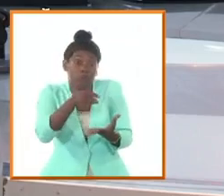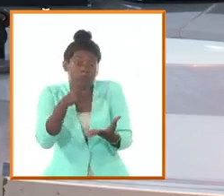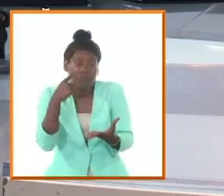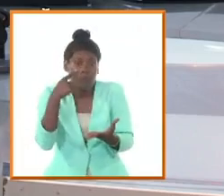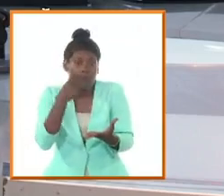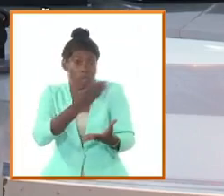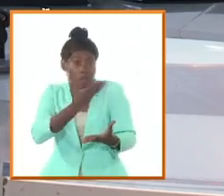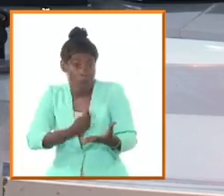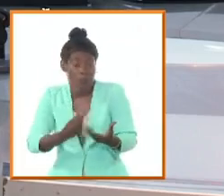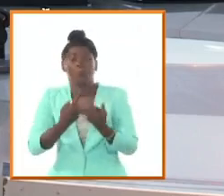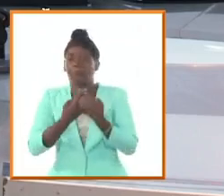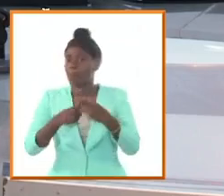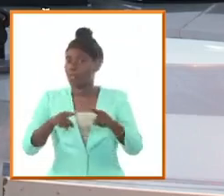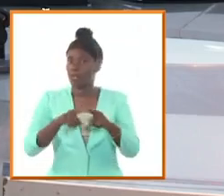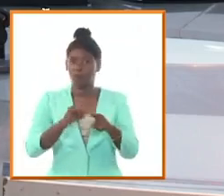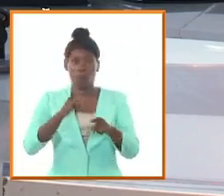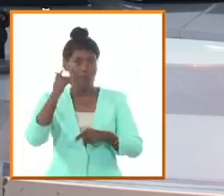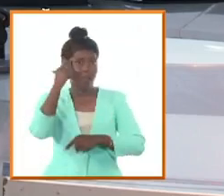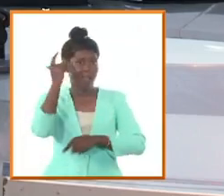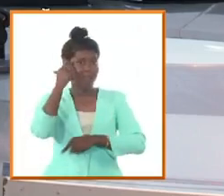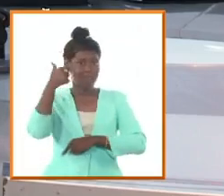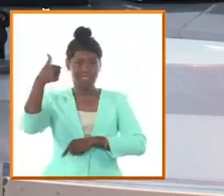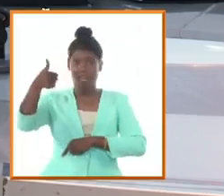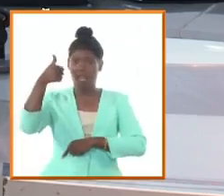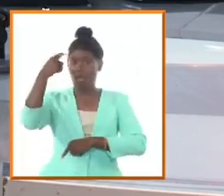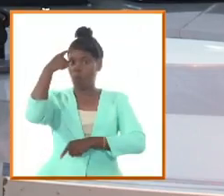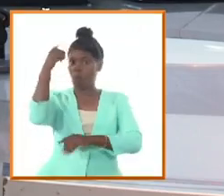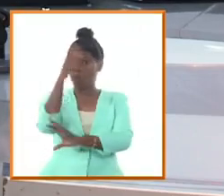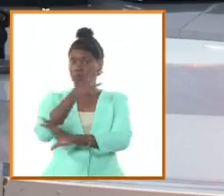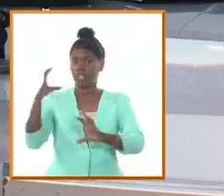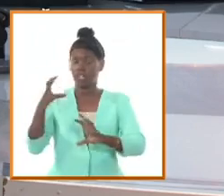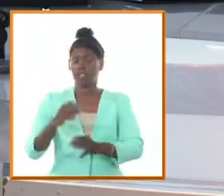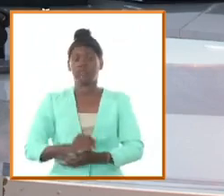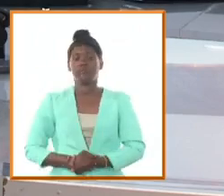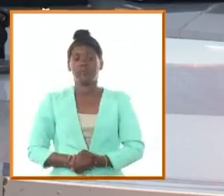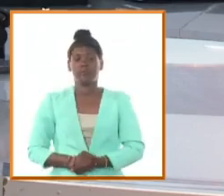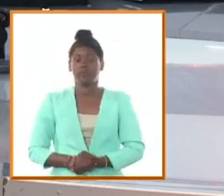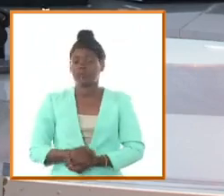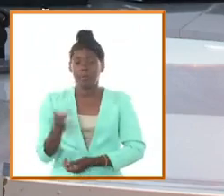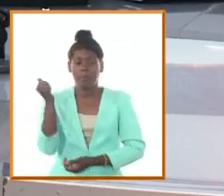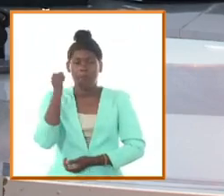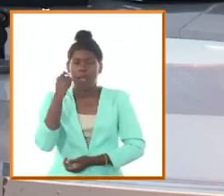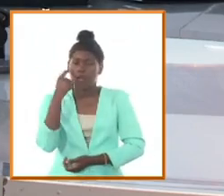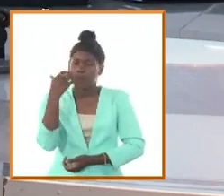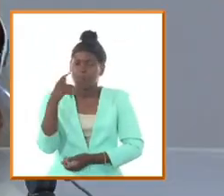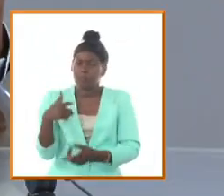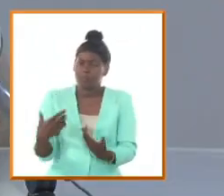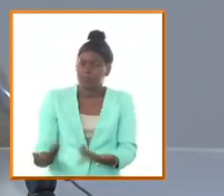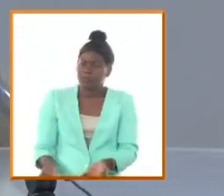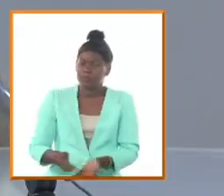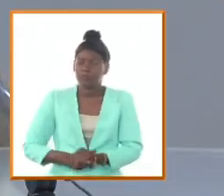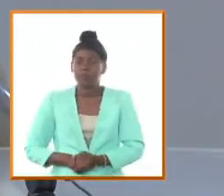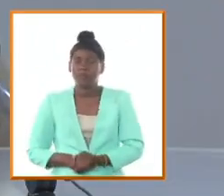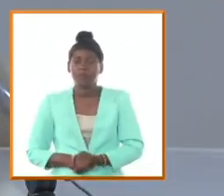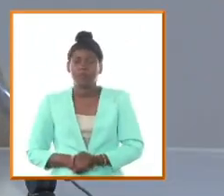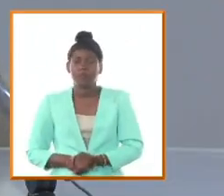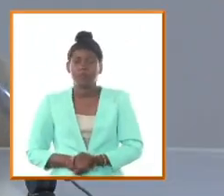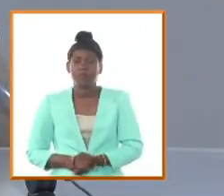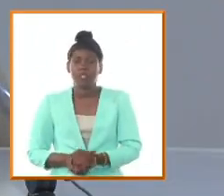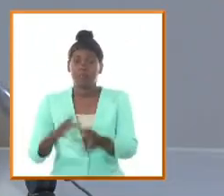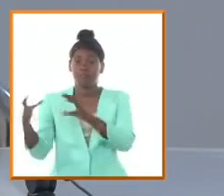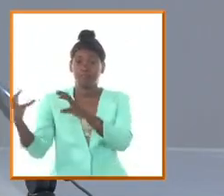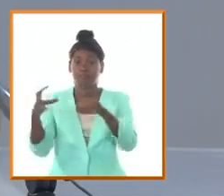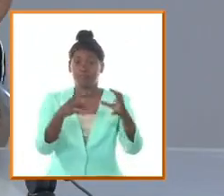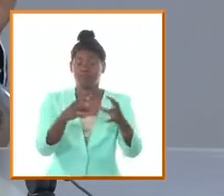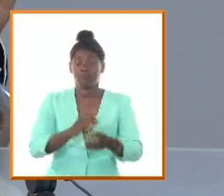frente a mí no se habla mal del presidente de la república lo interesante es que estas contradicciones entre